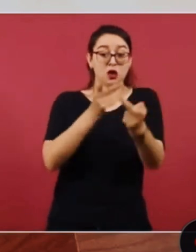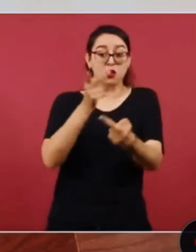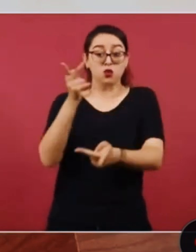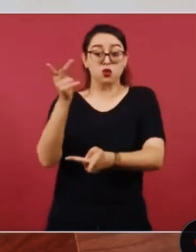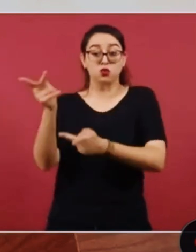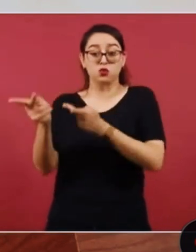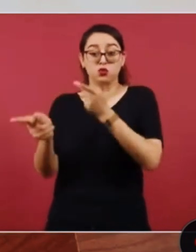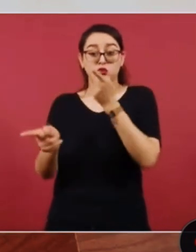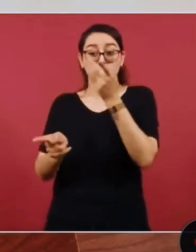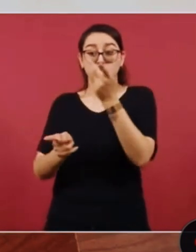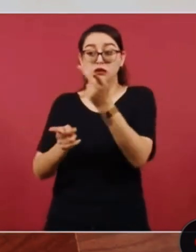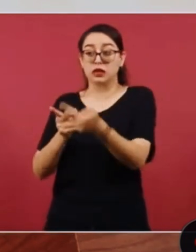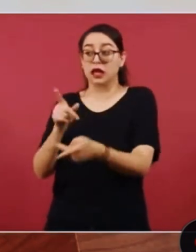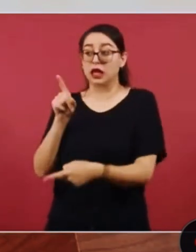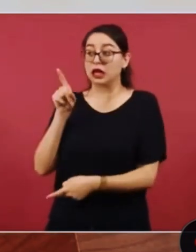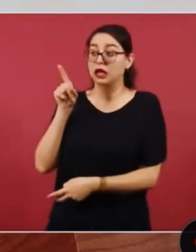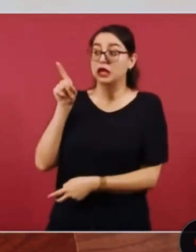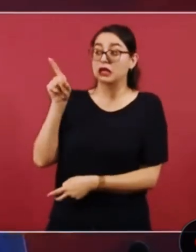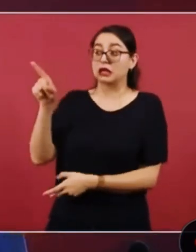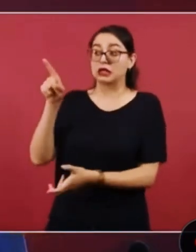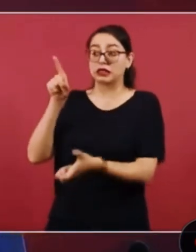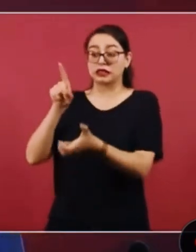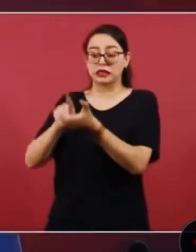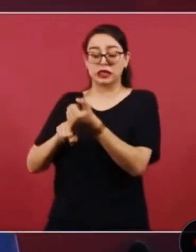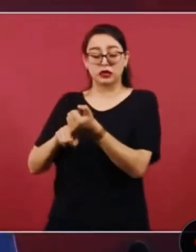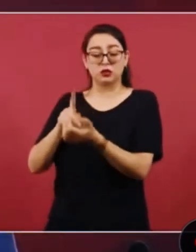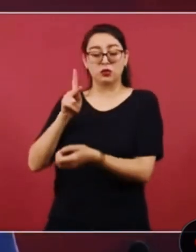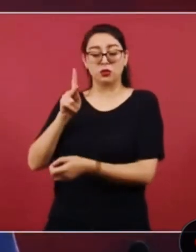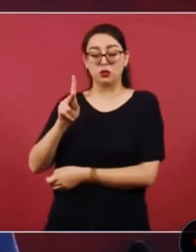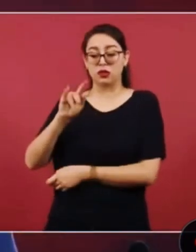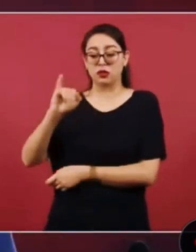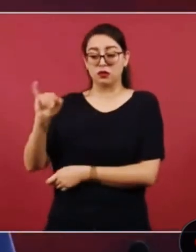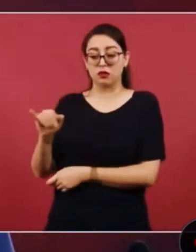de servidores públicos del poder judicial